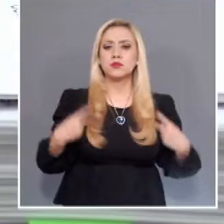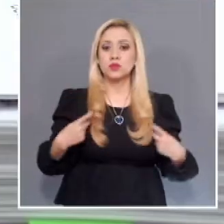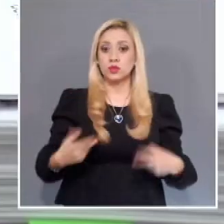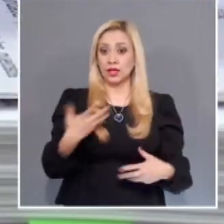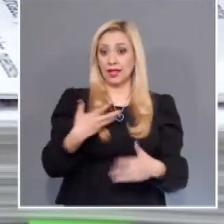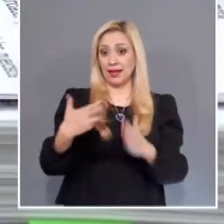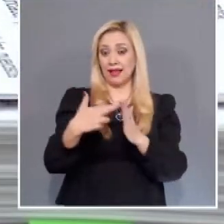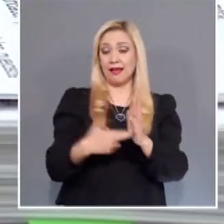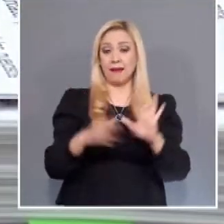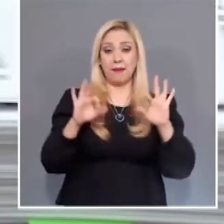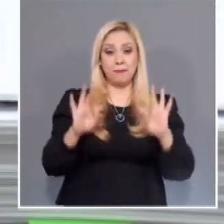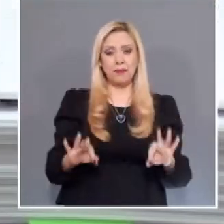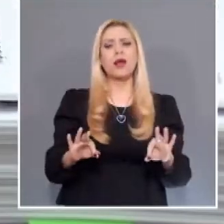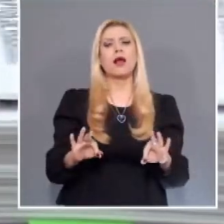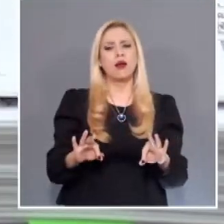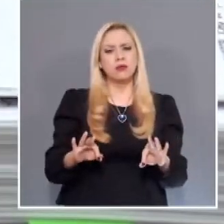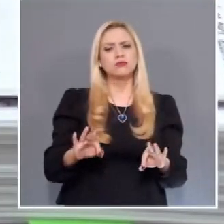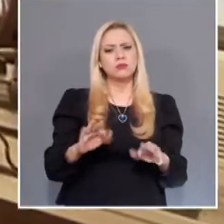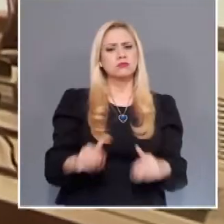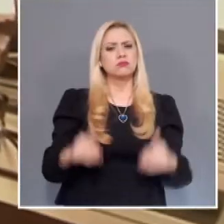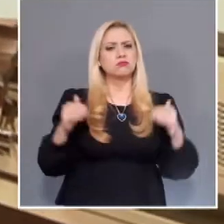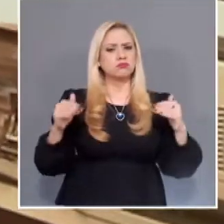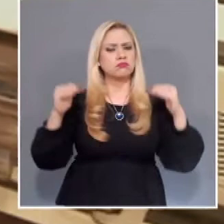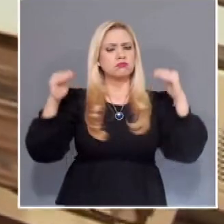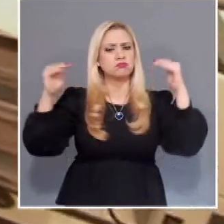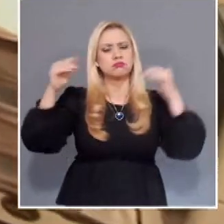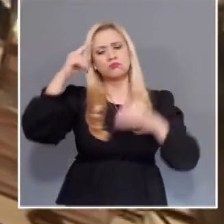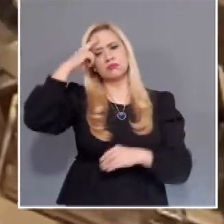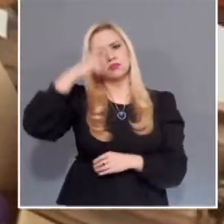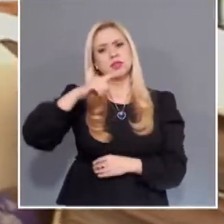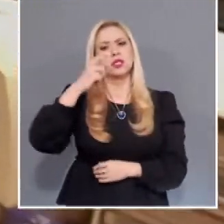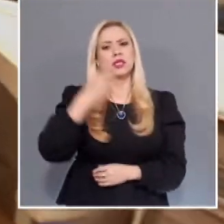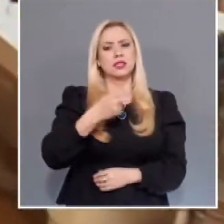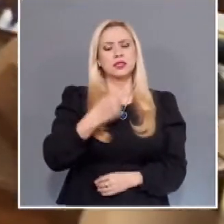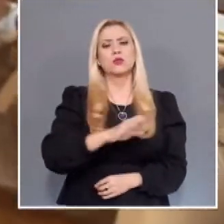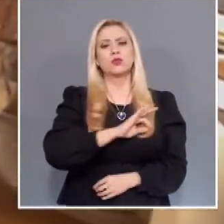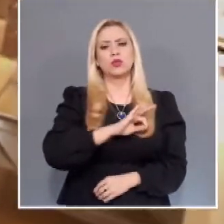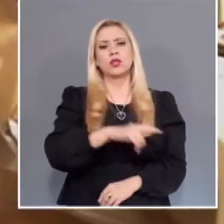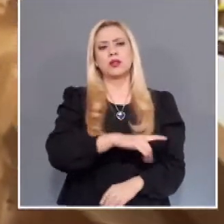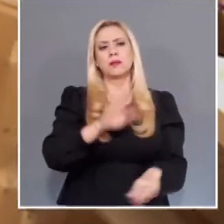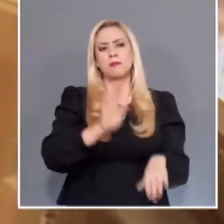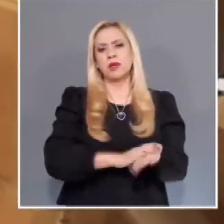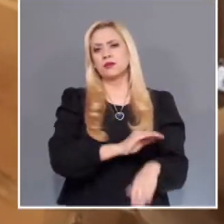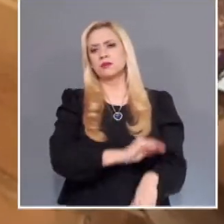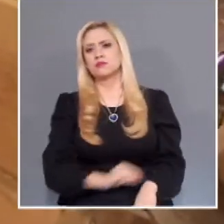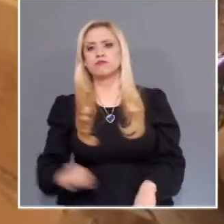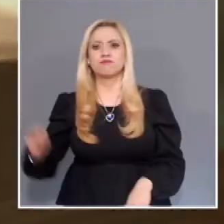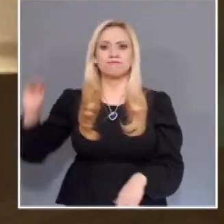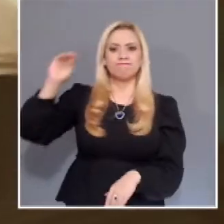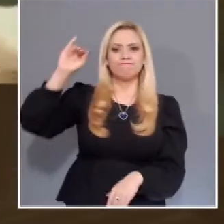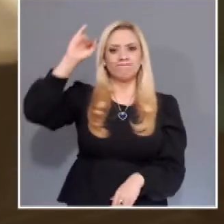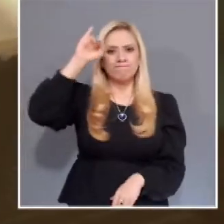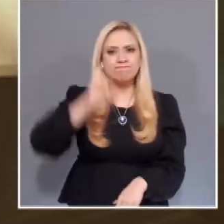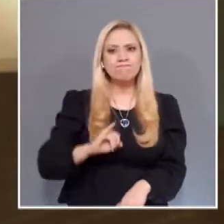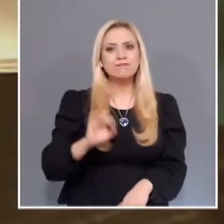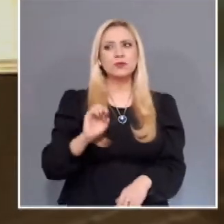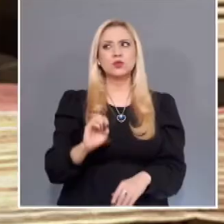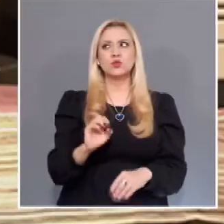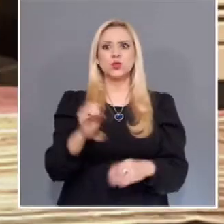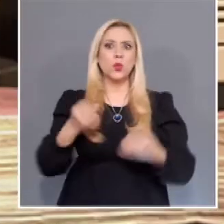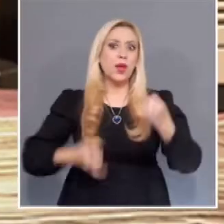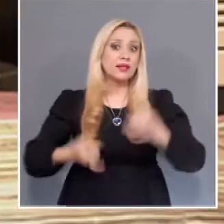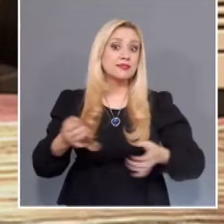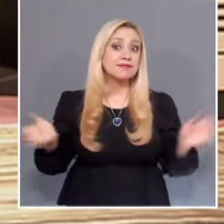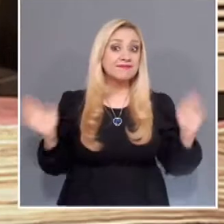podrán acceder a la base, además no podrán ser considerados para ningún ascenso o promoción en la carrera judicial. En el caso de los